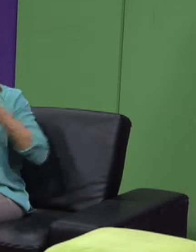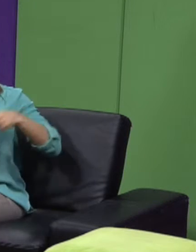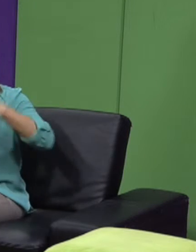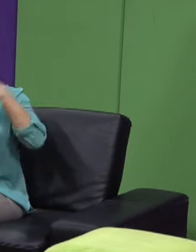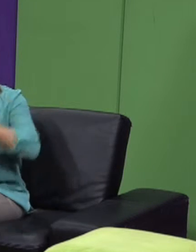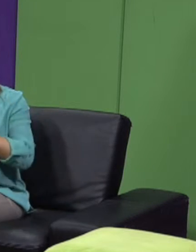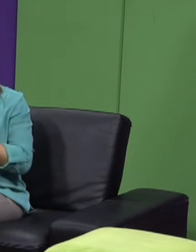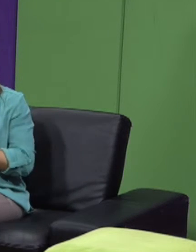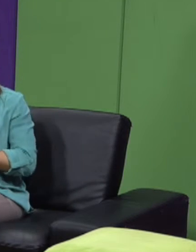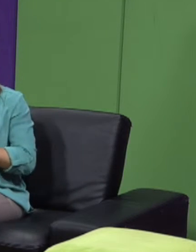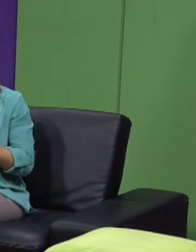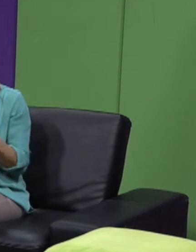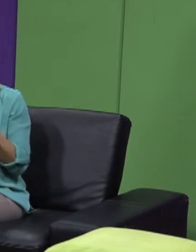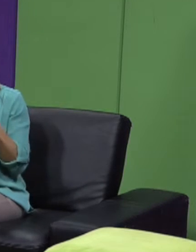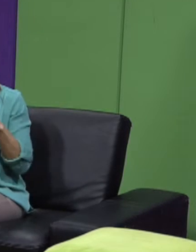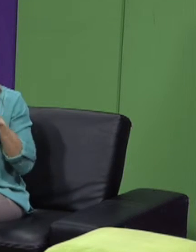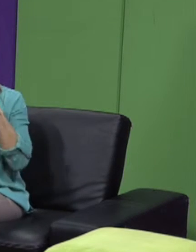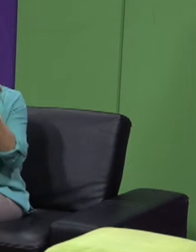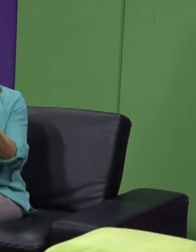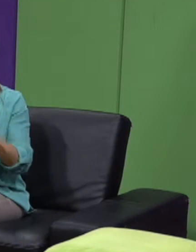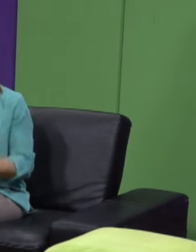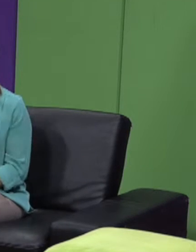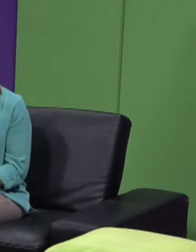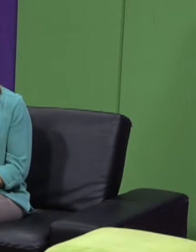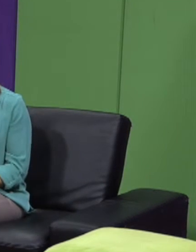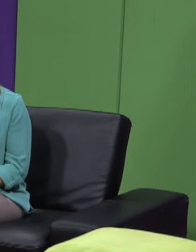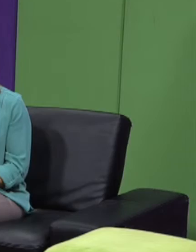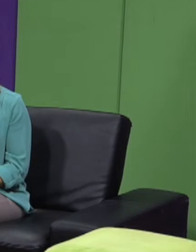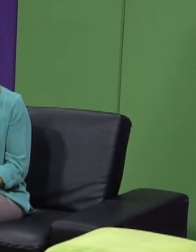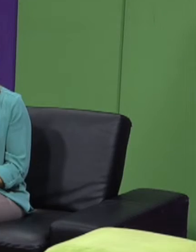lengua de señas costarricense y ya casi estamos de vuelta.